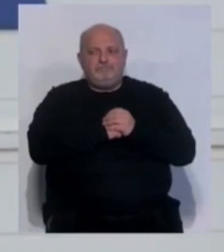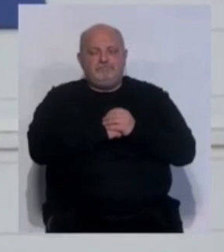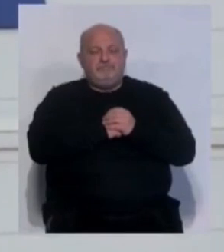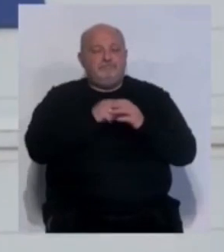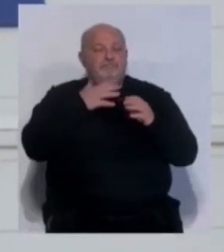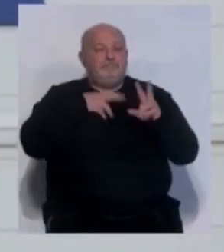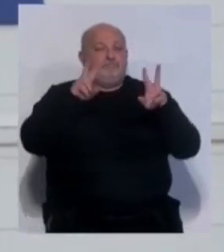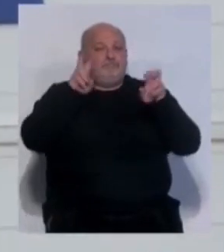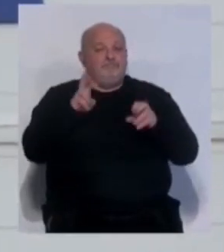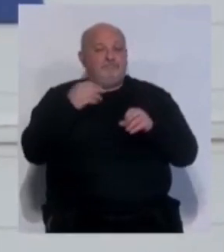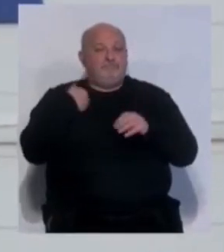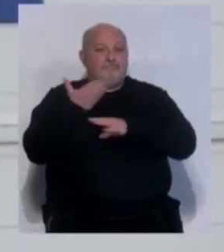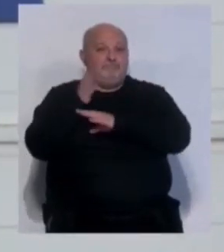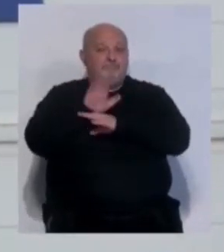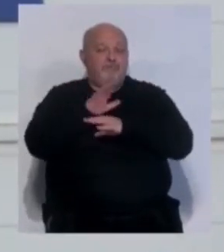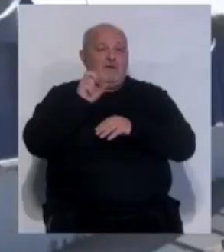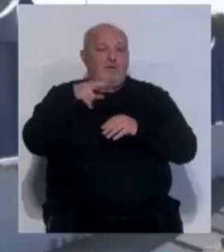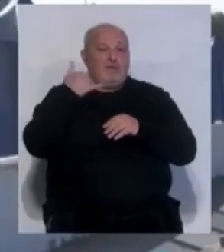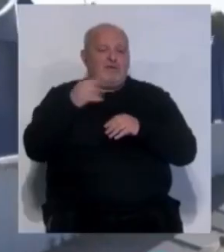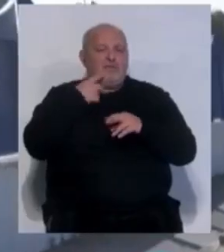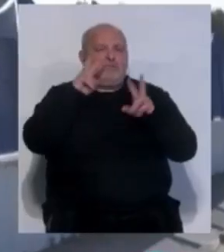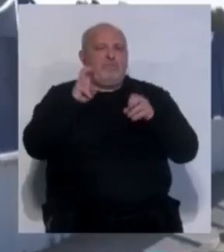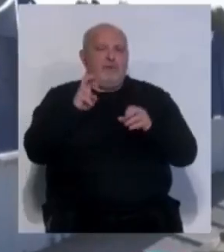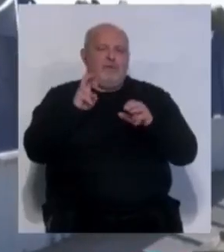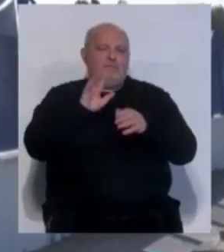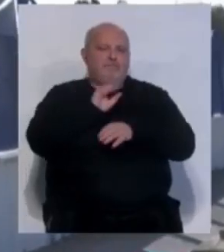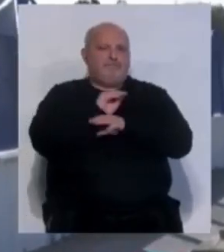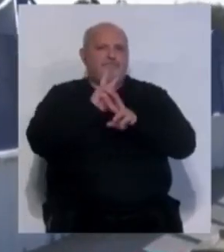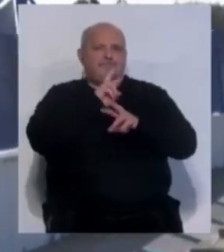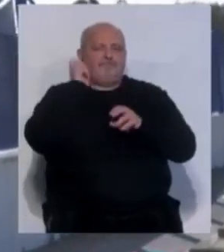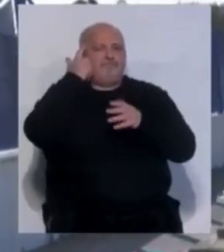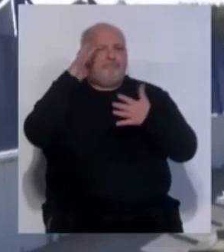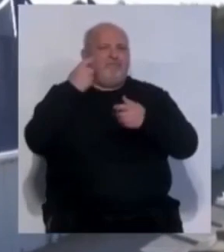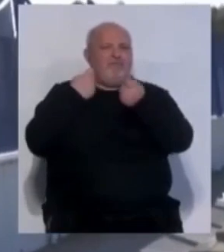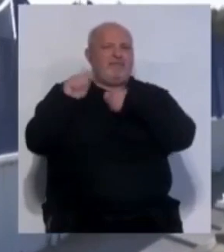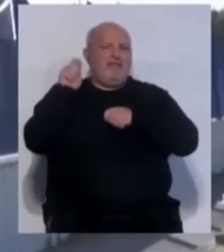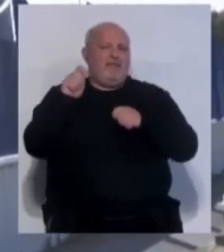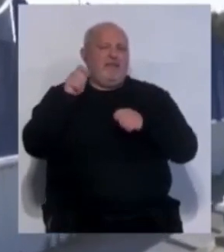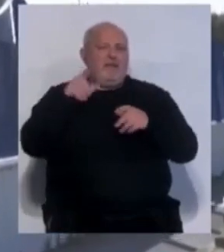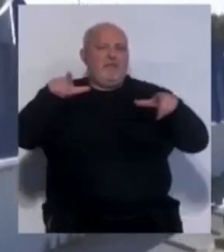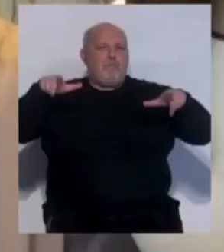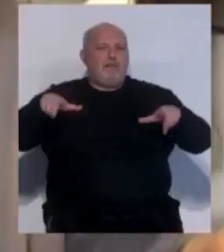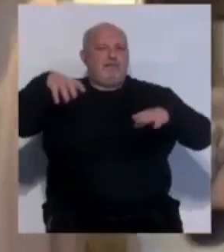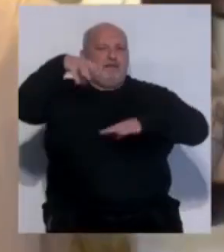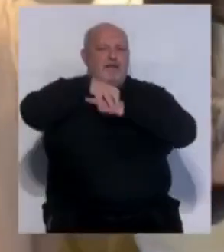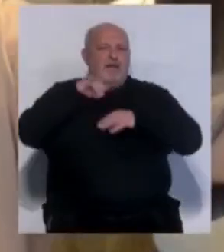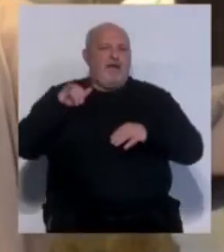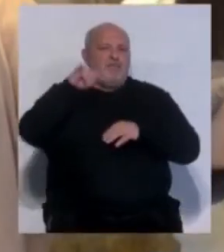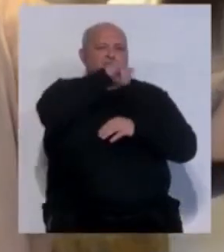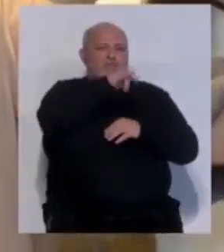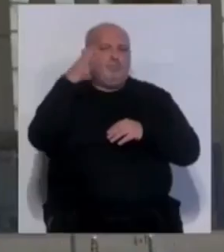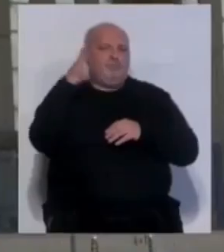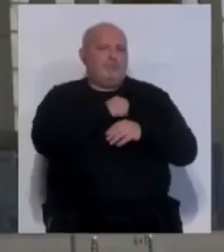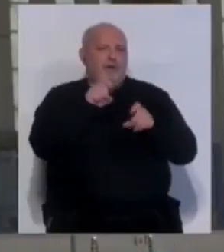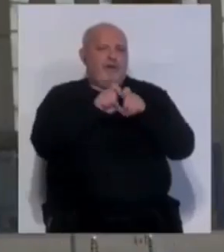Y en el marco de esta comparecencia, Antonio Sanz ha guardado prudencia sobre una posible venta de la planta de Airbus Puerto Real a un grupo